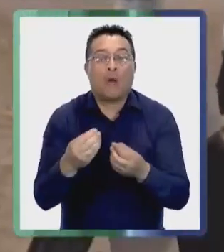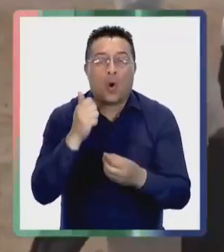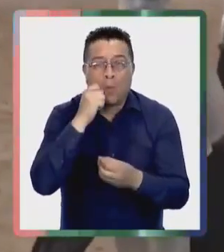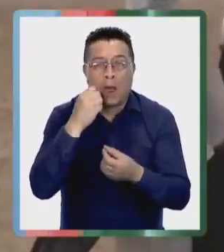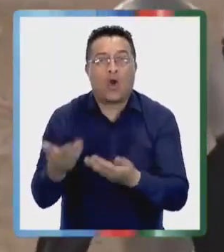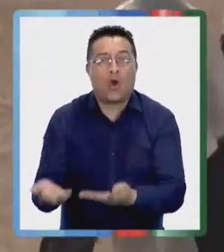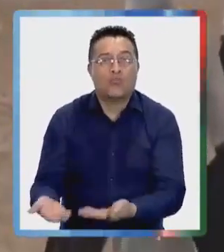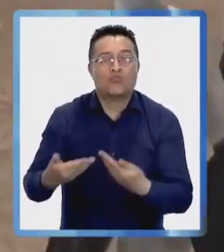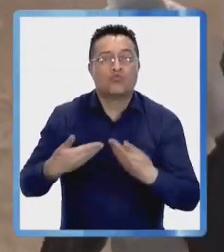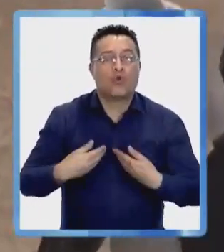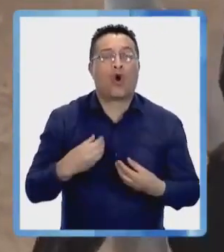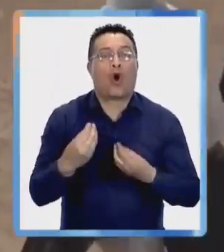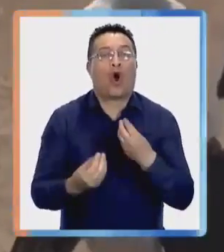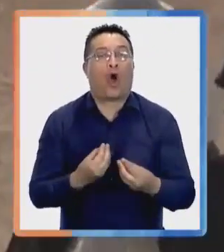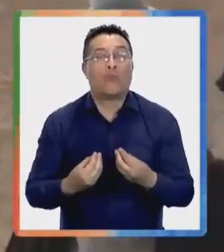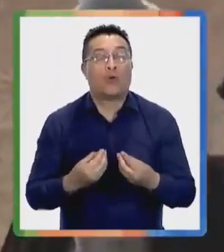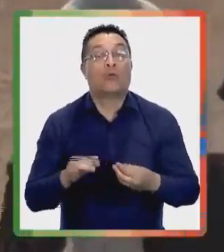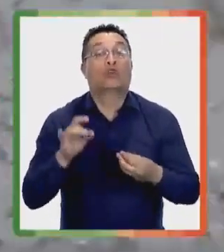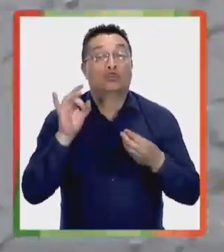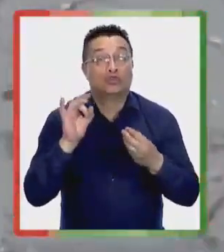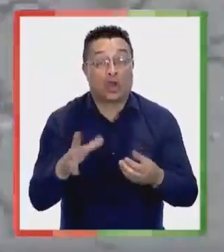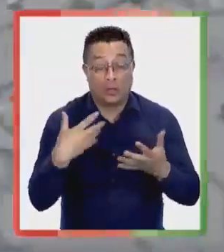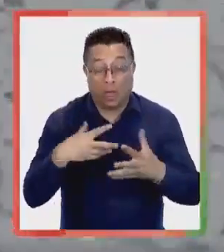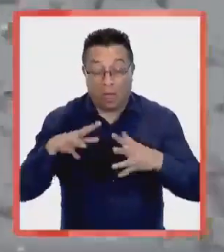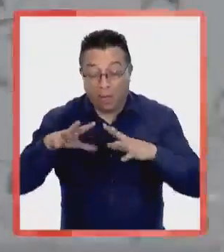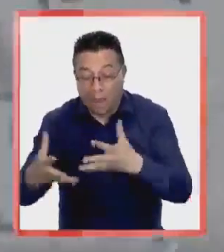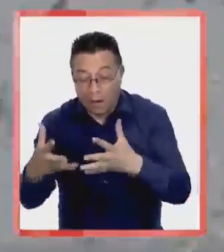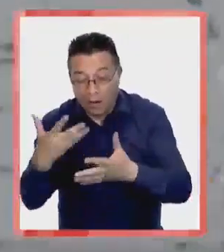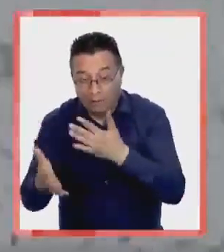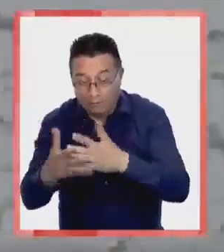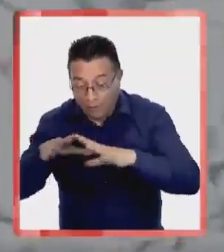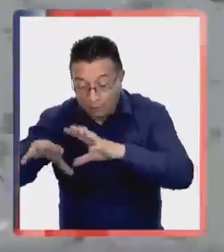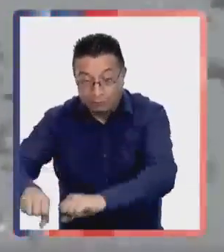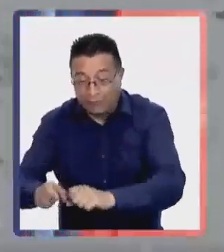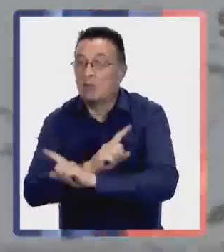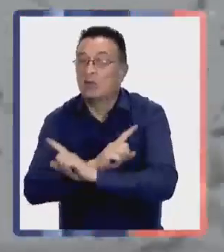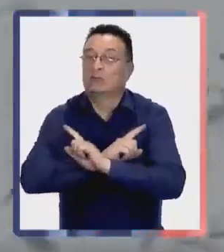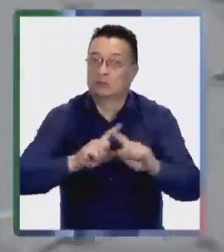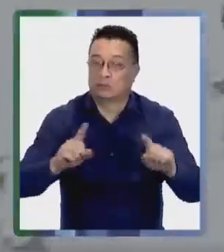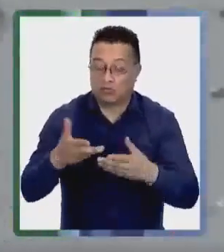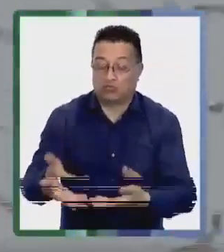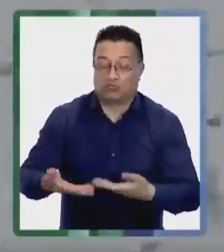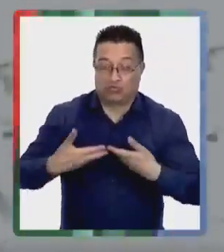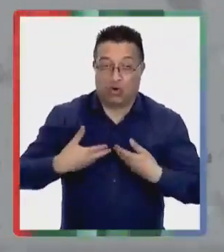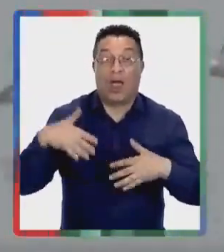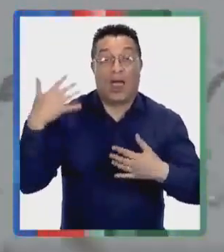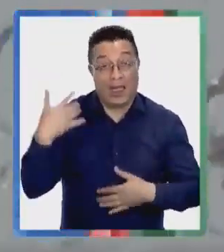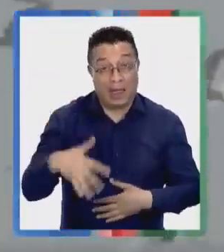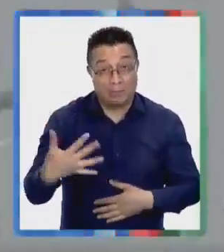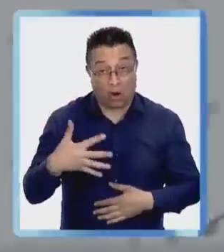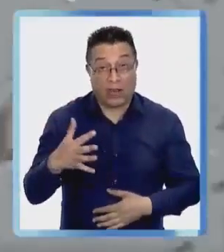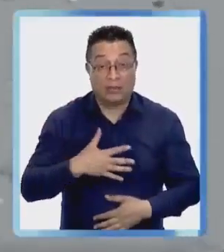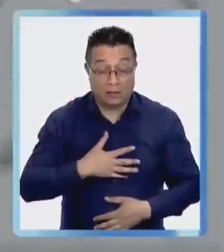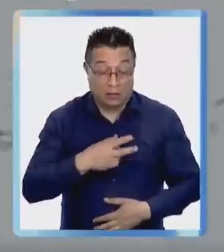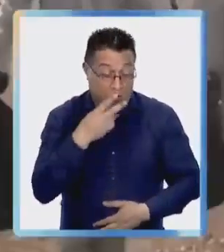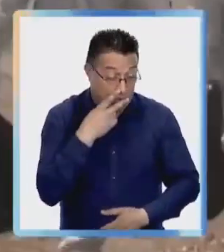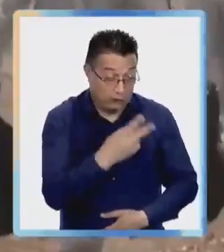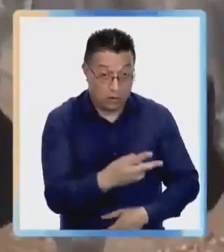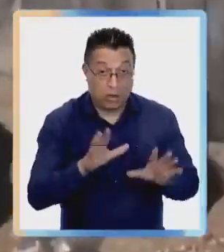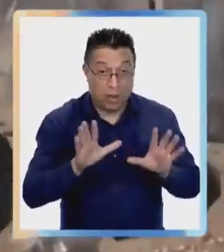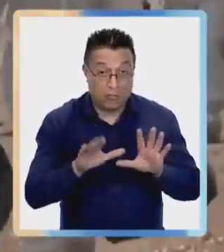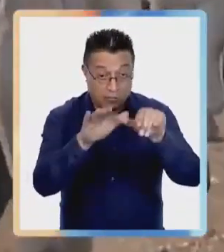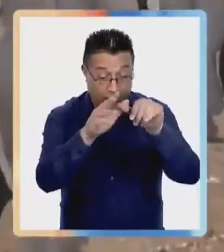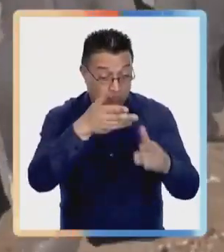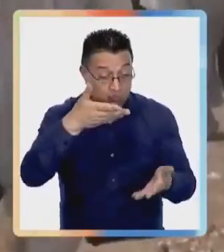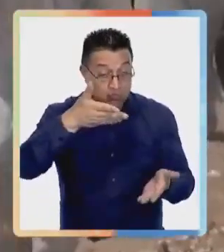podría un ser humano contagiarse de gripe aviar? Solo a través de la manipulación de las aves. Por eso es importante que apenas una